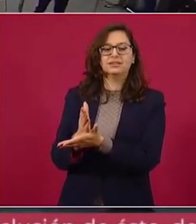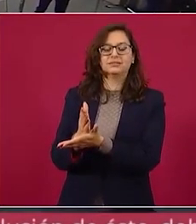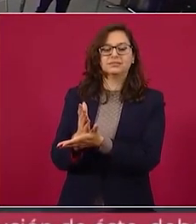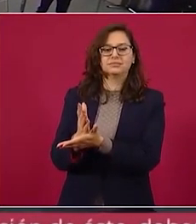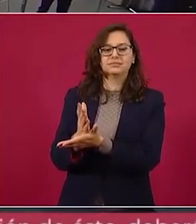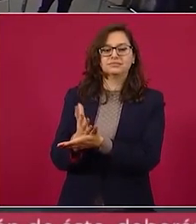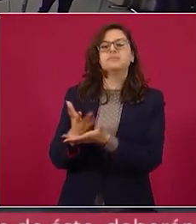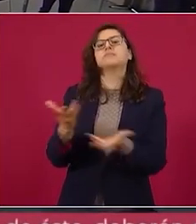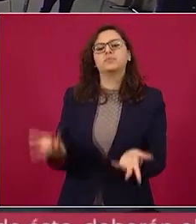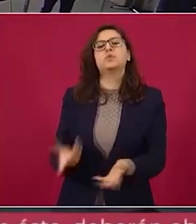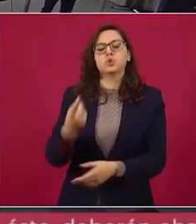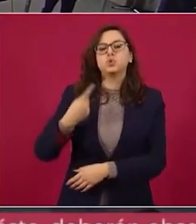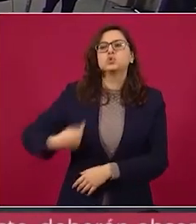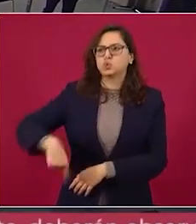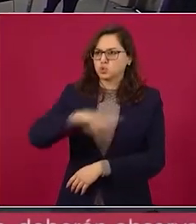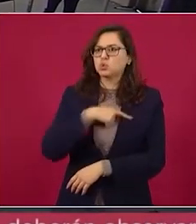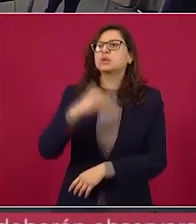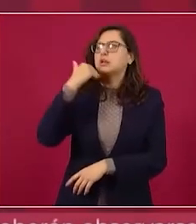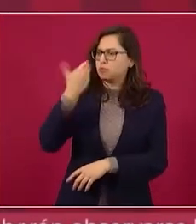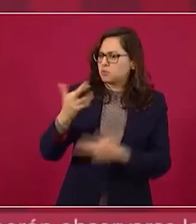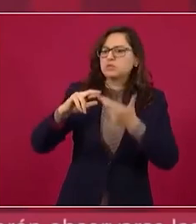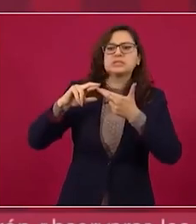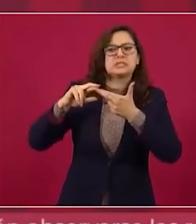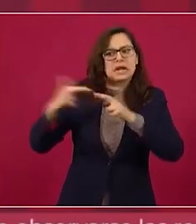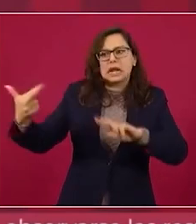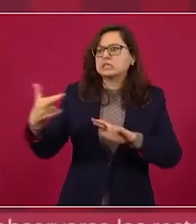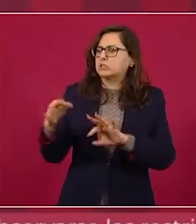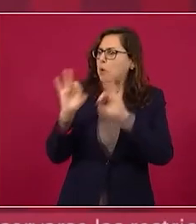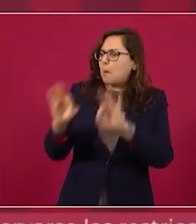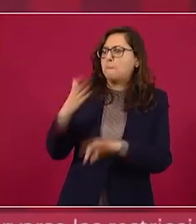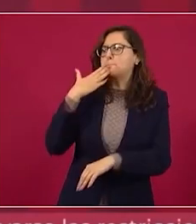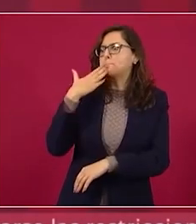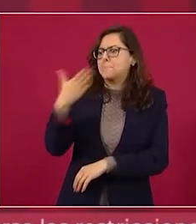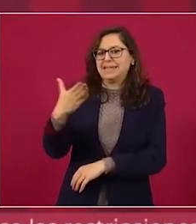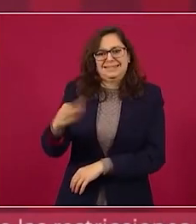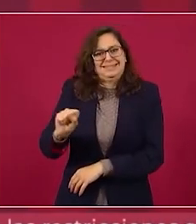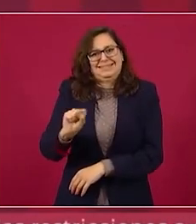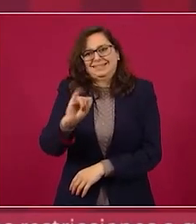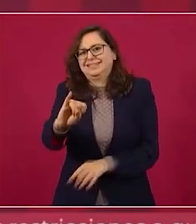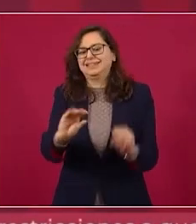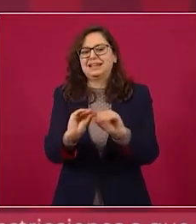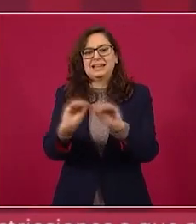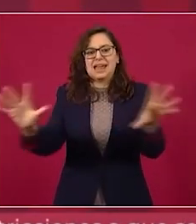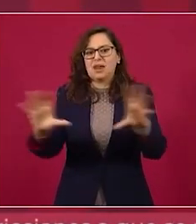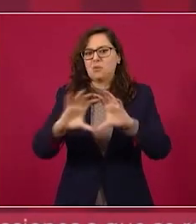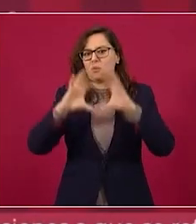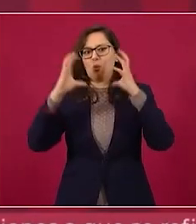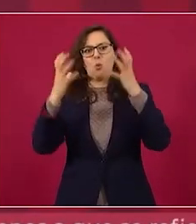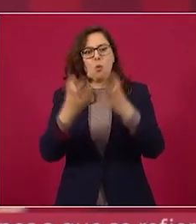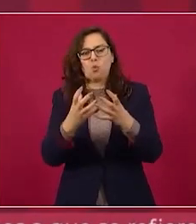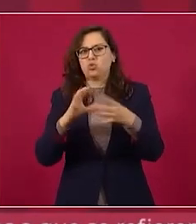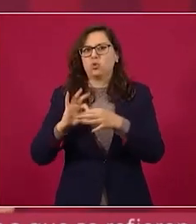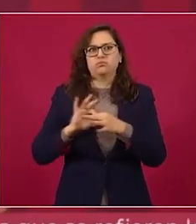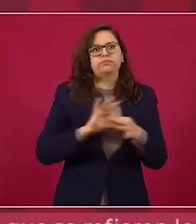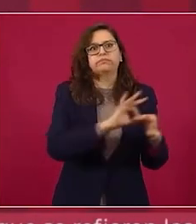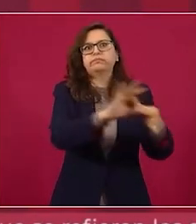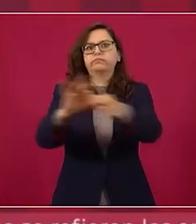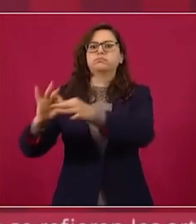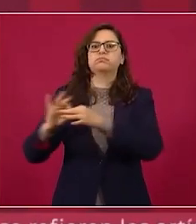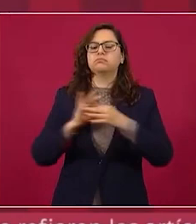si queremos tener buenas relaciones con todos los gobiernos con todos los pueblos del mundo pero no queremos